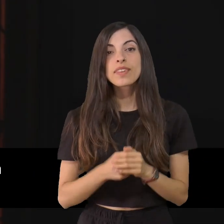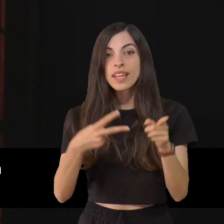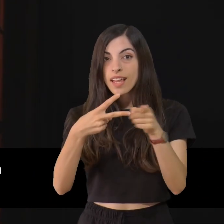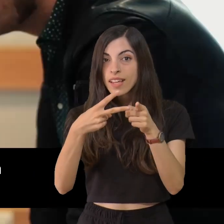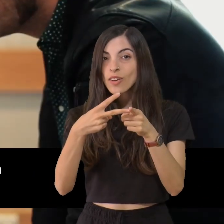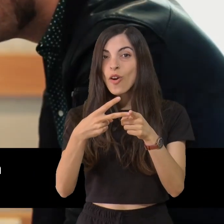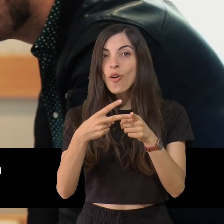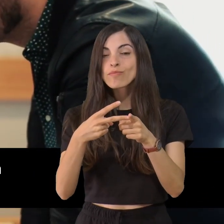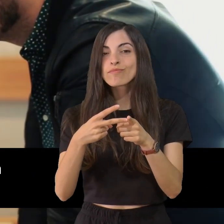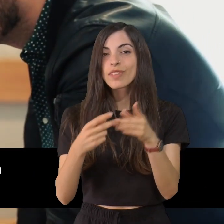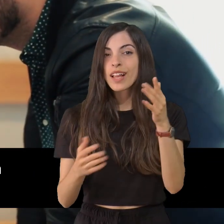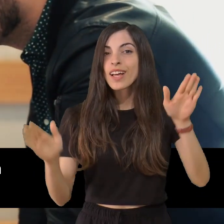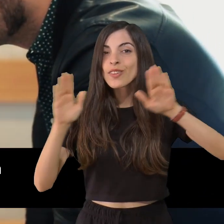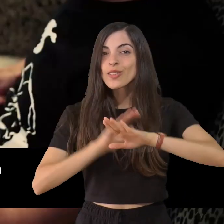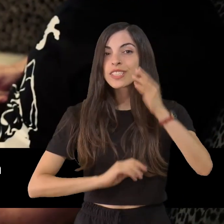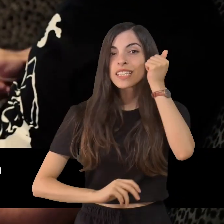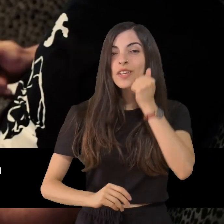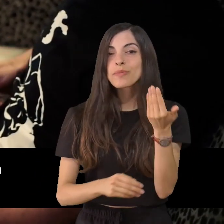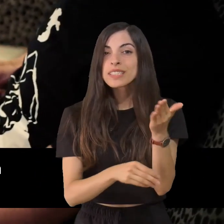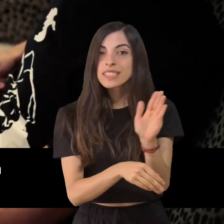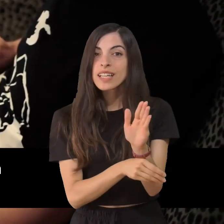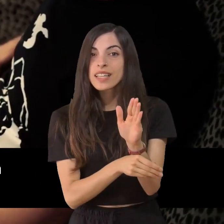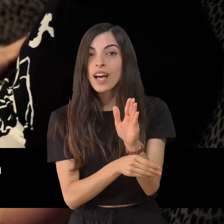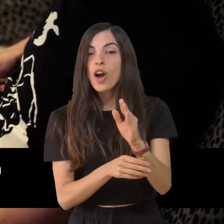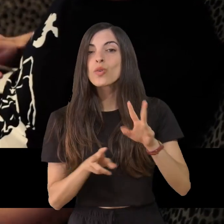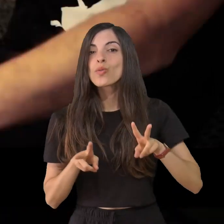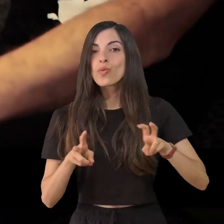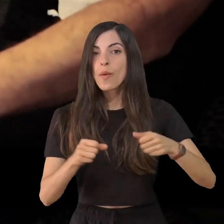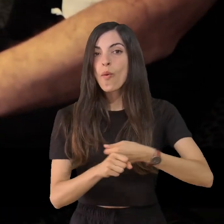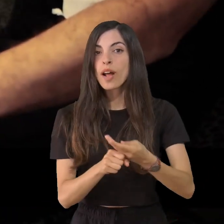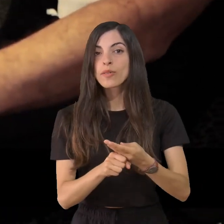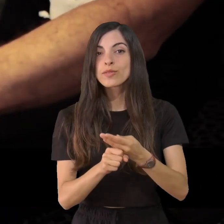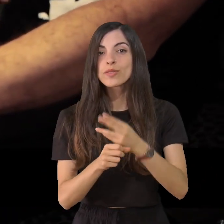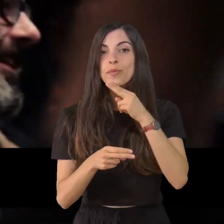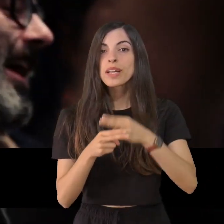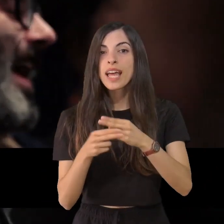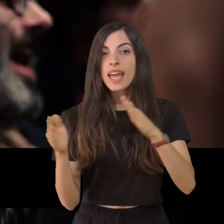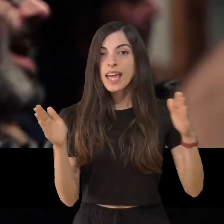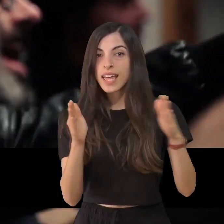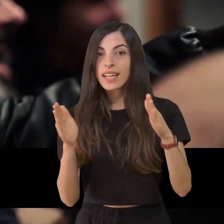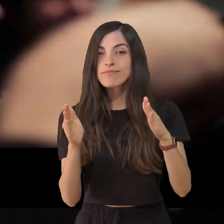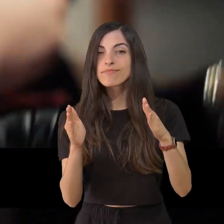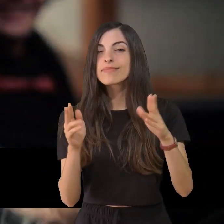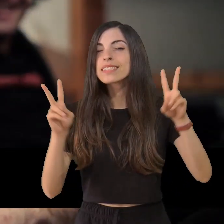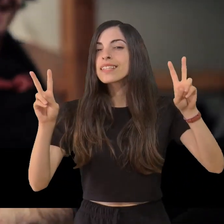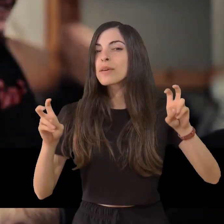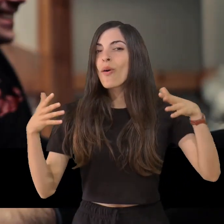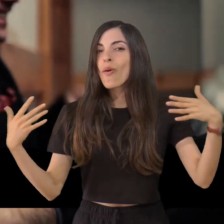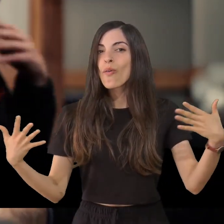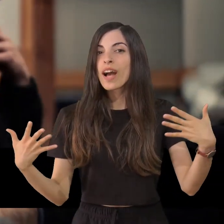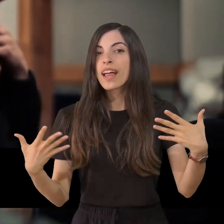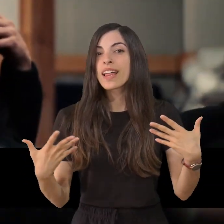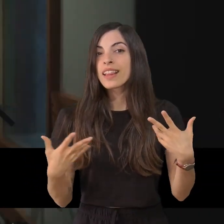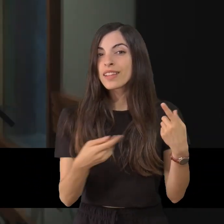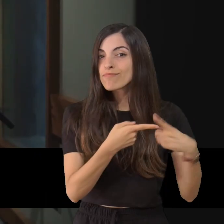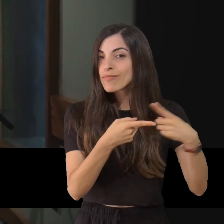Benavente completa la noche del sábado con la presentación de su nuevo álbum, Era, que habla del final de las cosas y los nuevos comienzos.